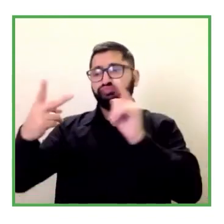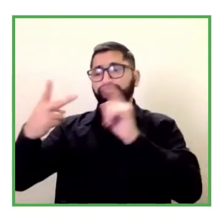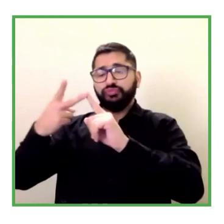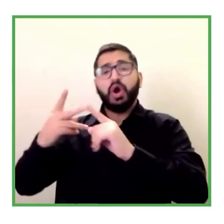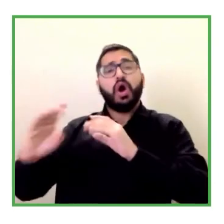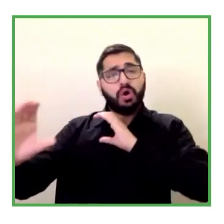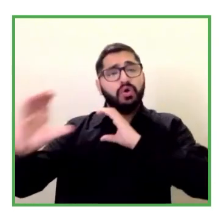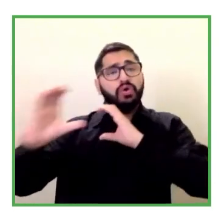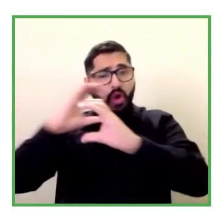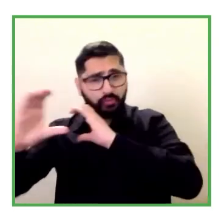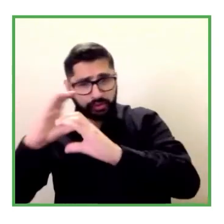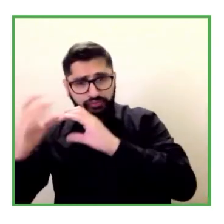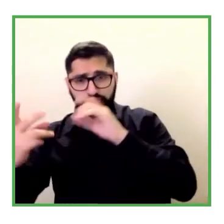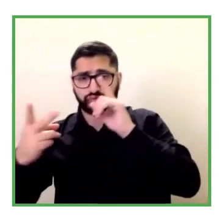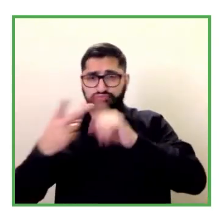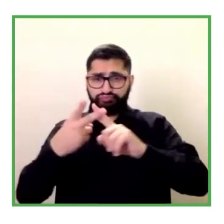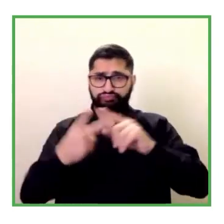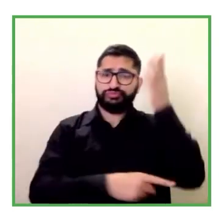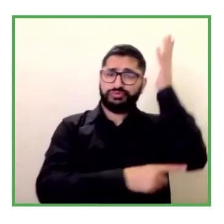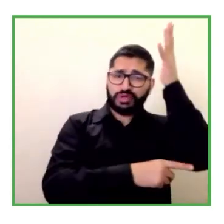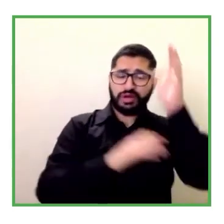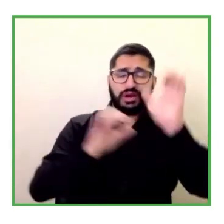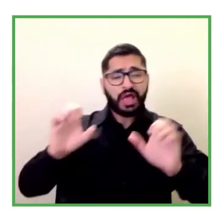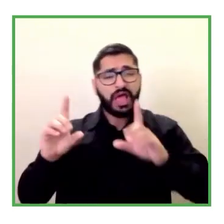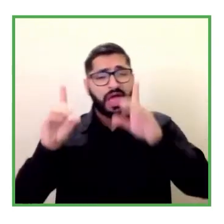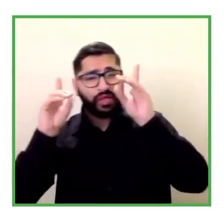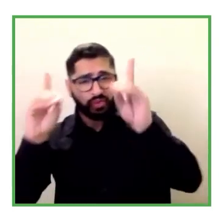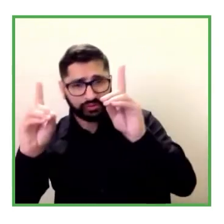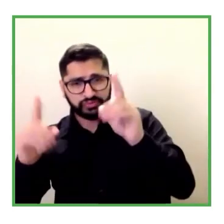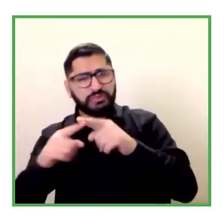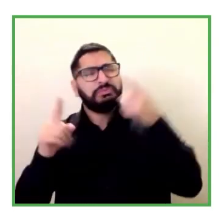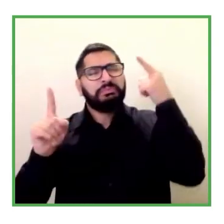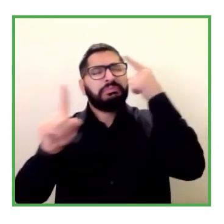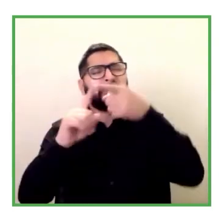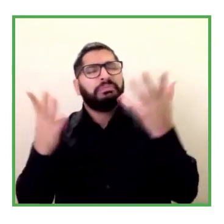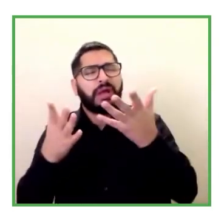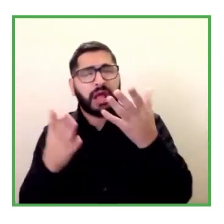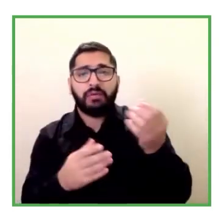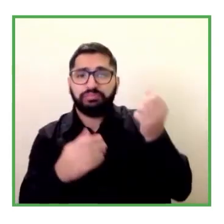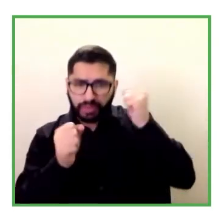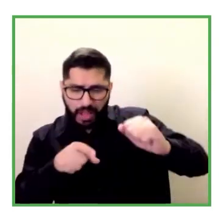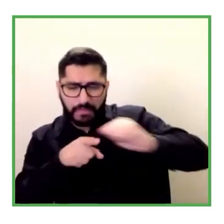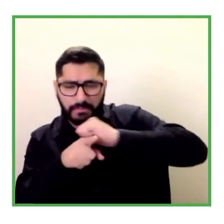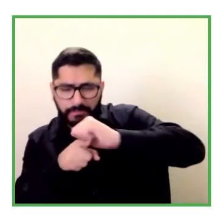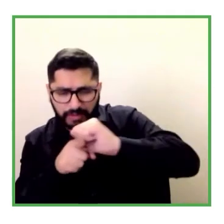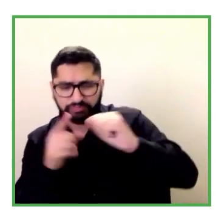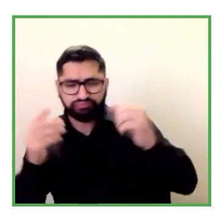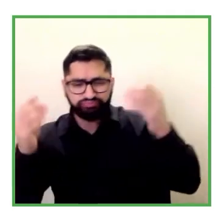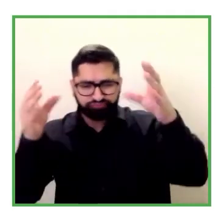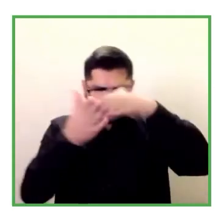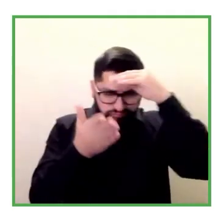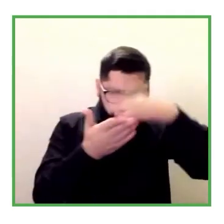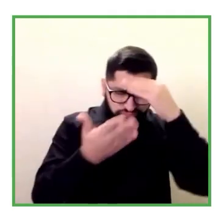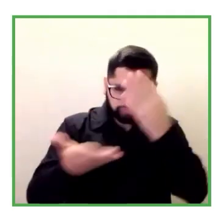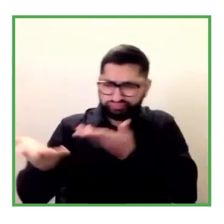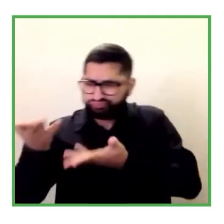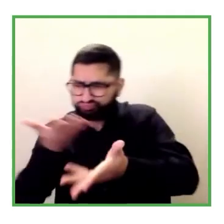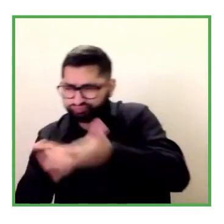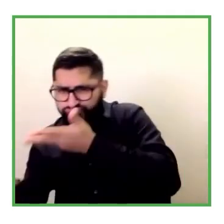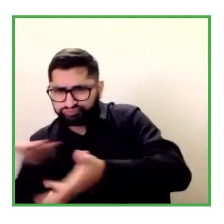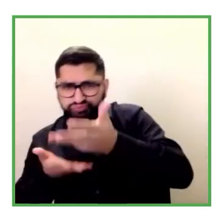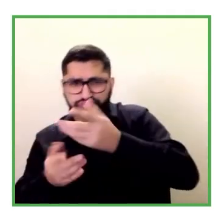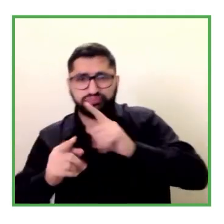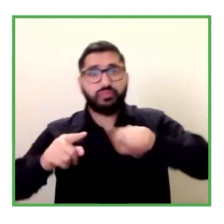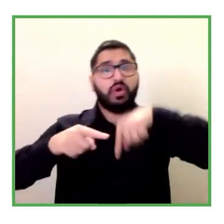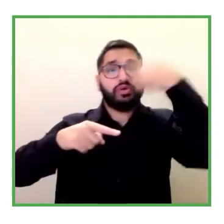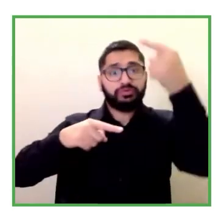para pues aprender unos de otros de hecho la próxima semana Fernando nos va a